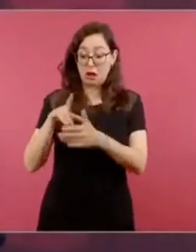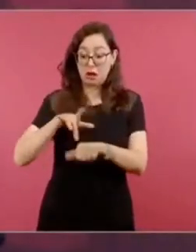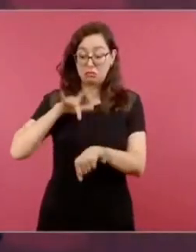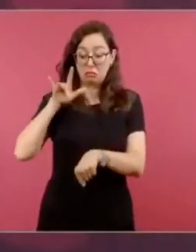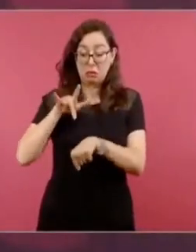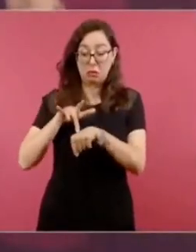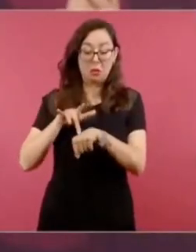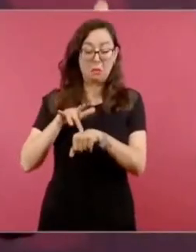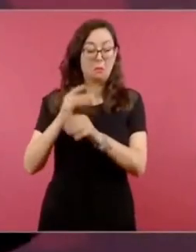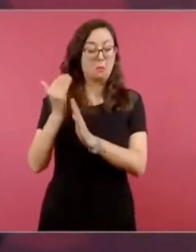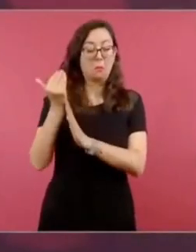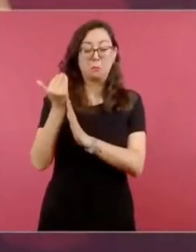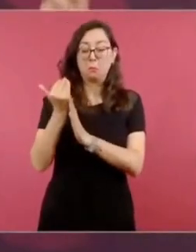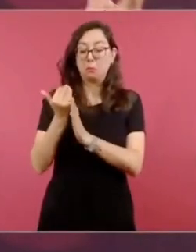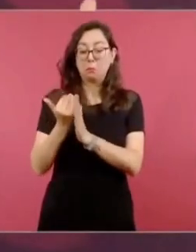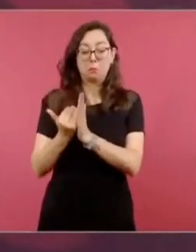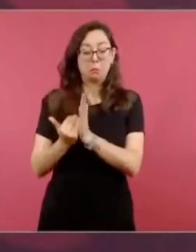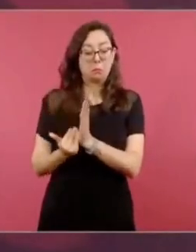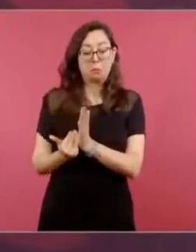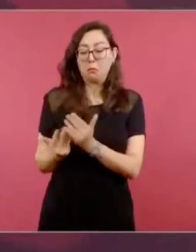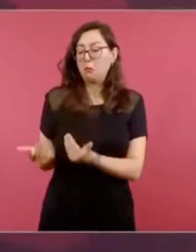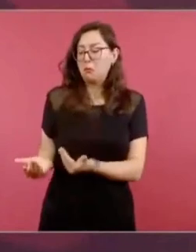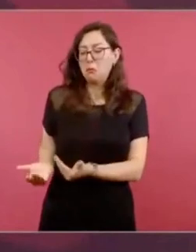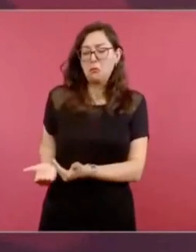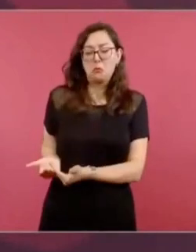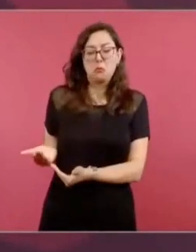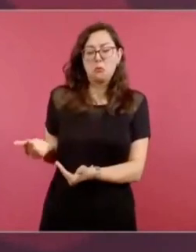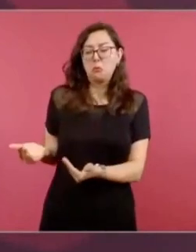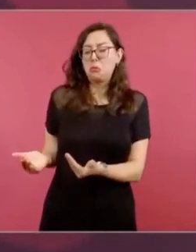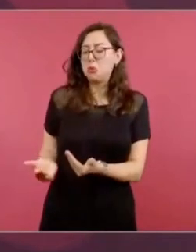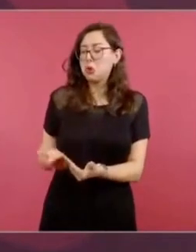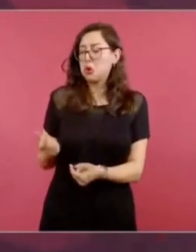esto de que nuestras familias